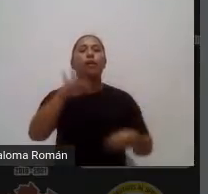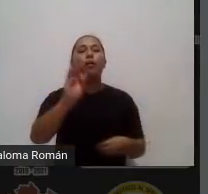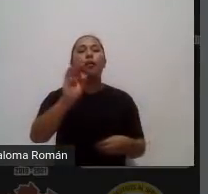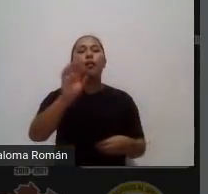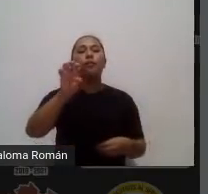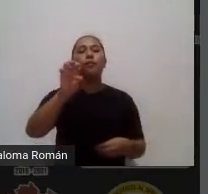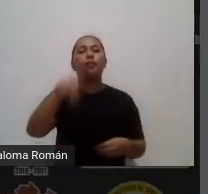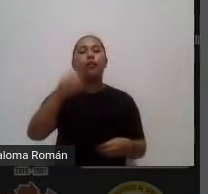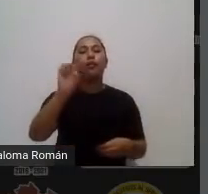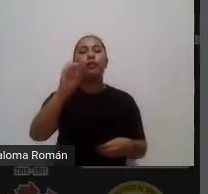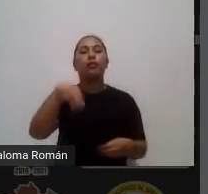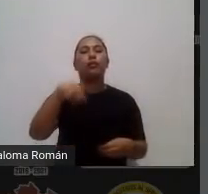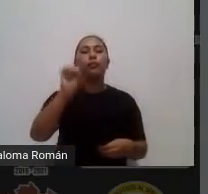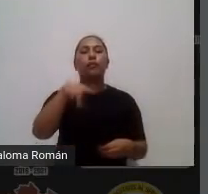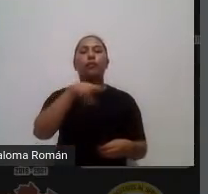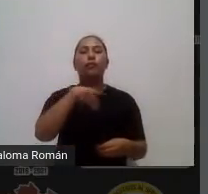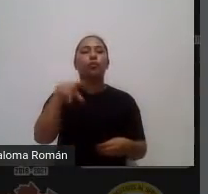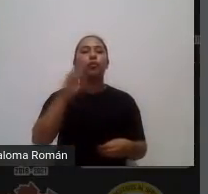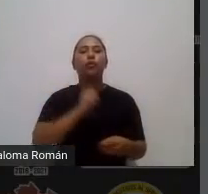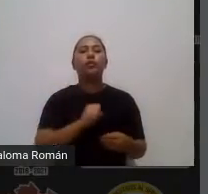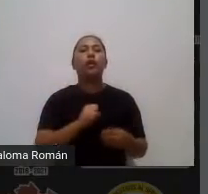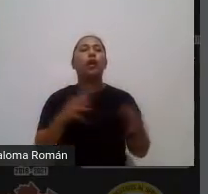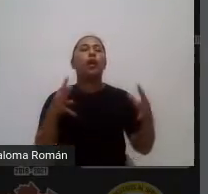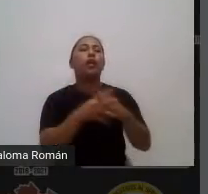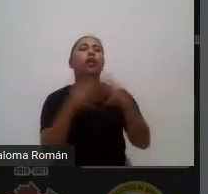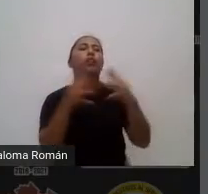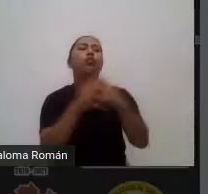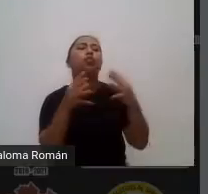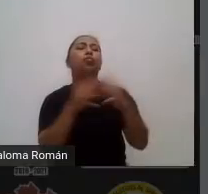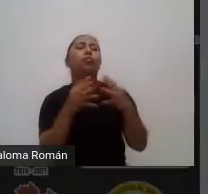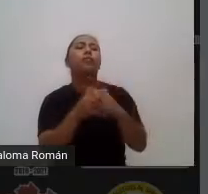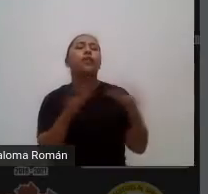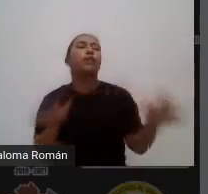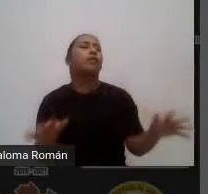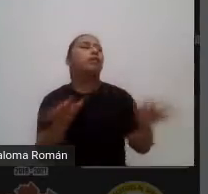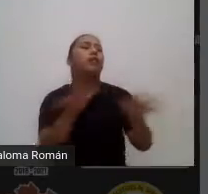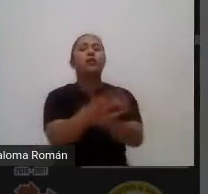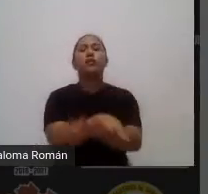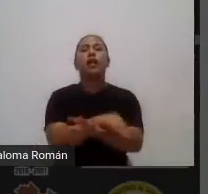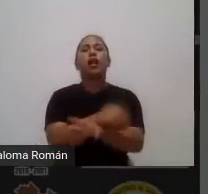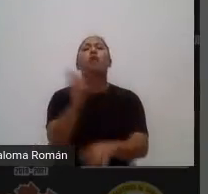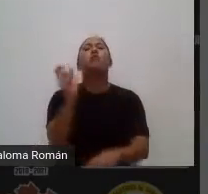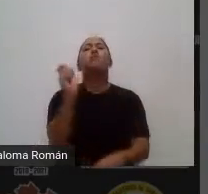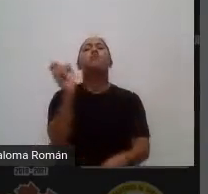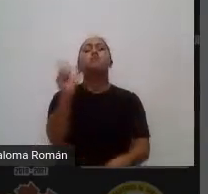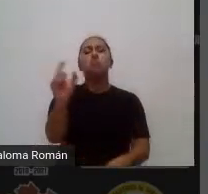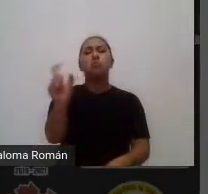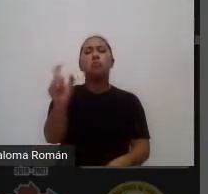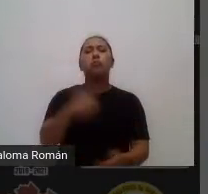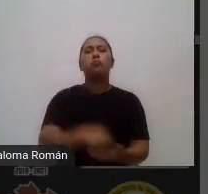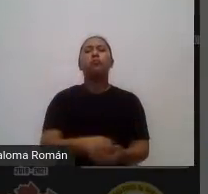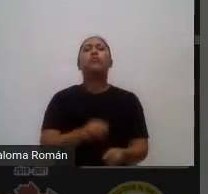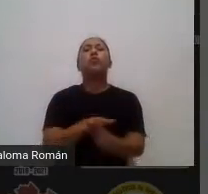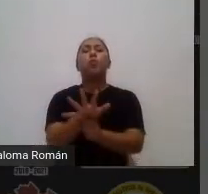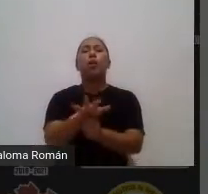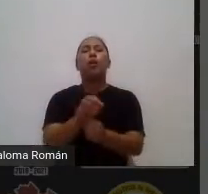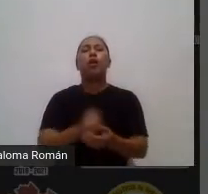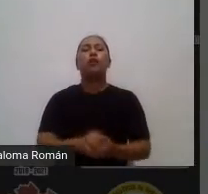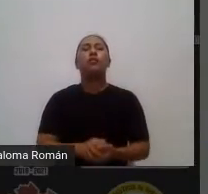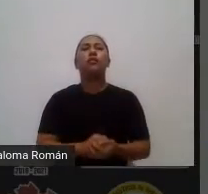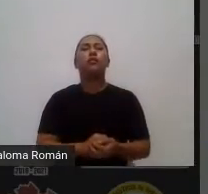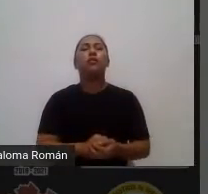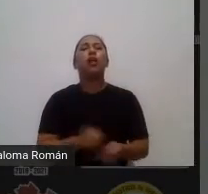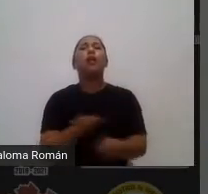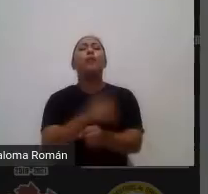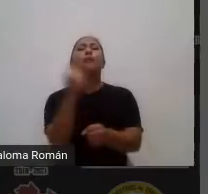fomenta que competencias transversales desarrolla cuál es la metodología sí porque el estudio de un